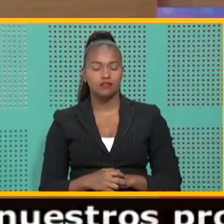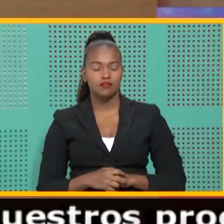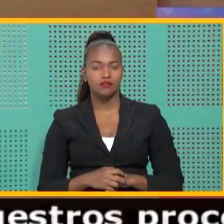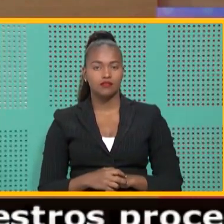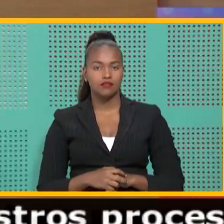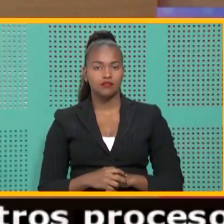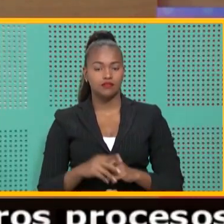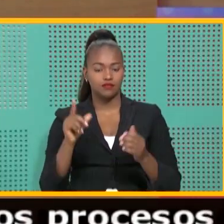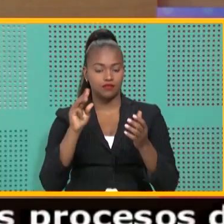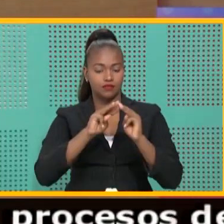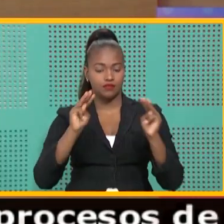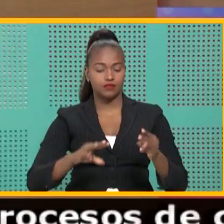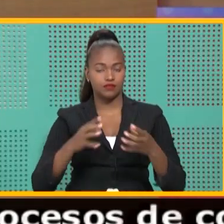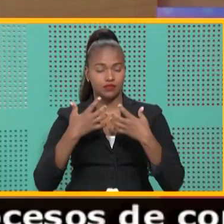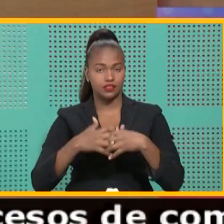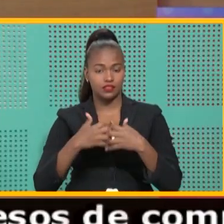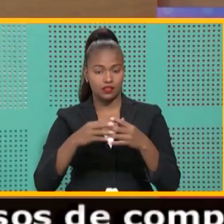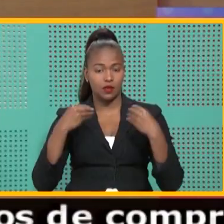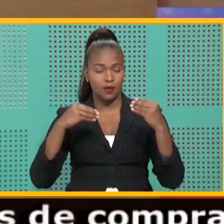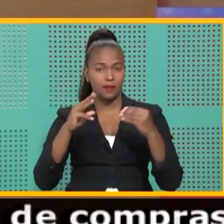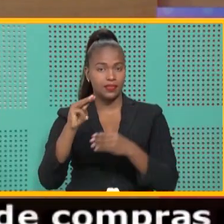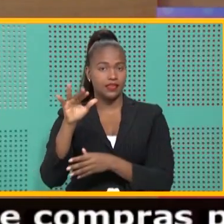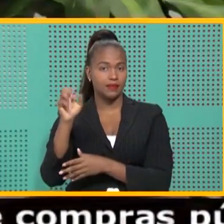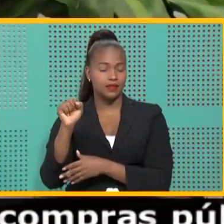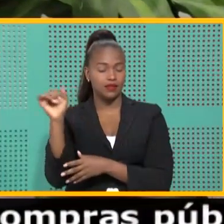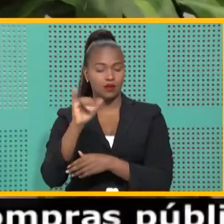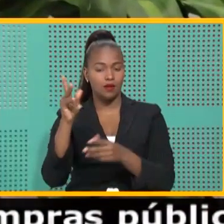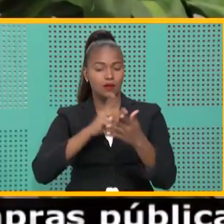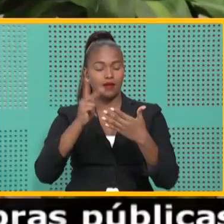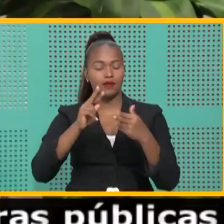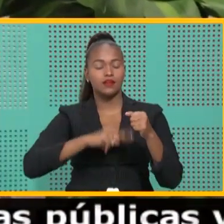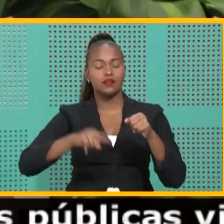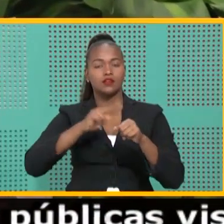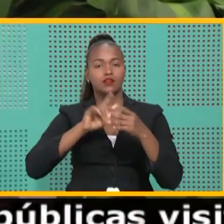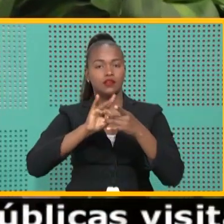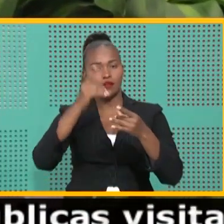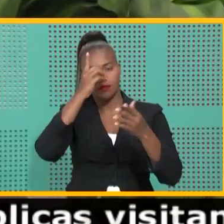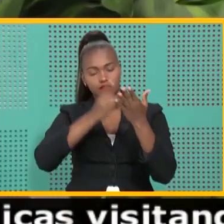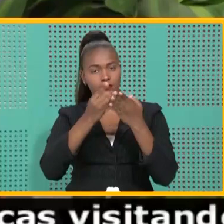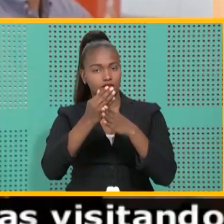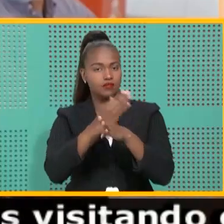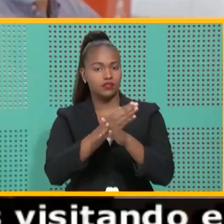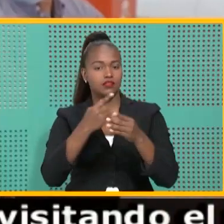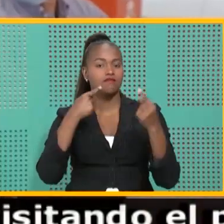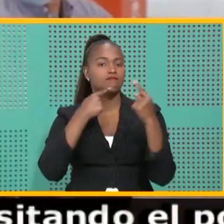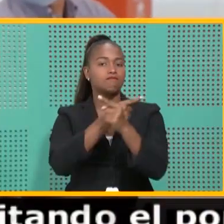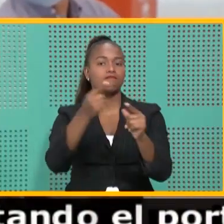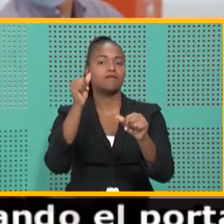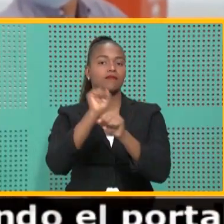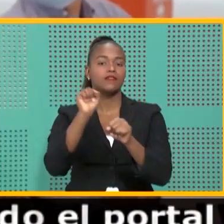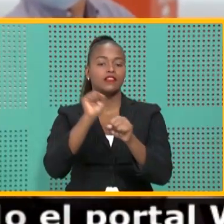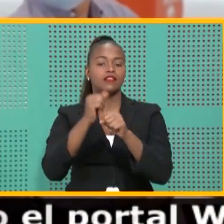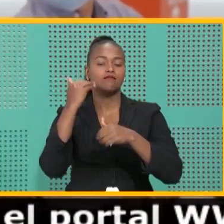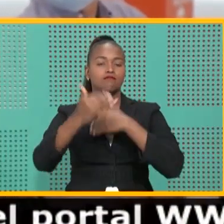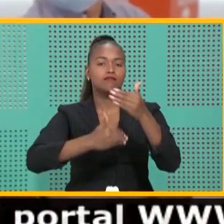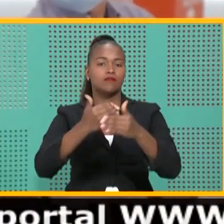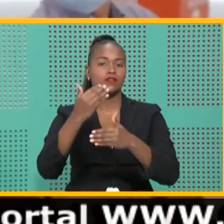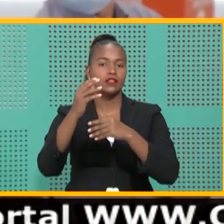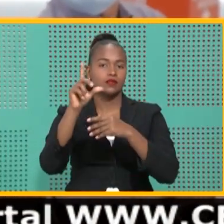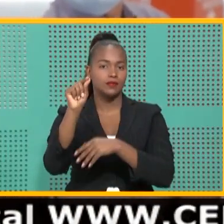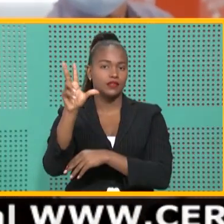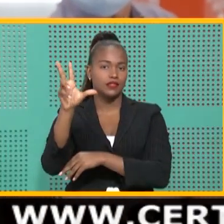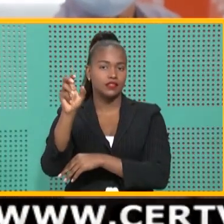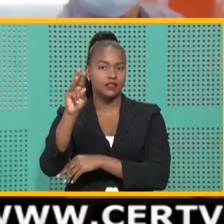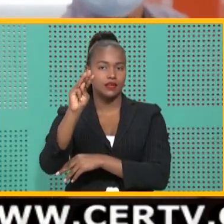El Ministerio de Industria, Comercio y MIPIMES y el Programa de las Naciones Unidas para el Desarrollo lanzaron la iniciativa Aceleración 2030